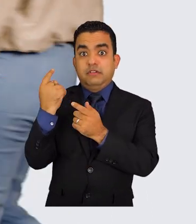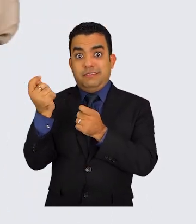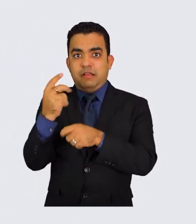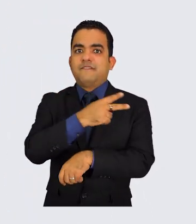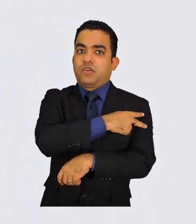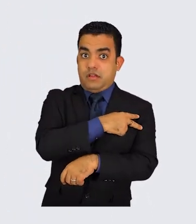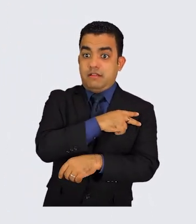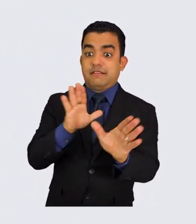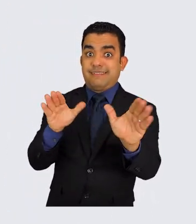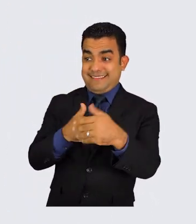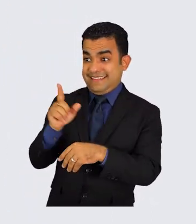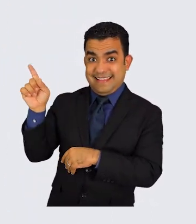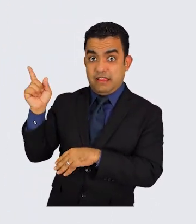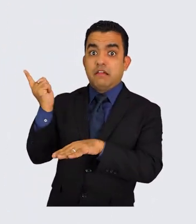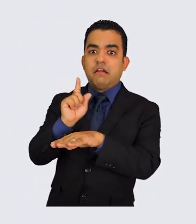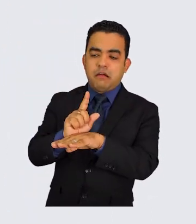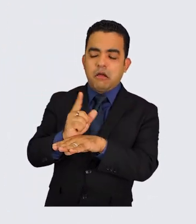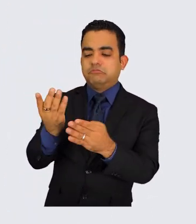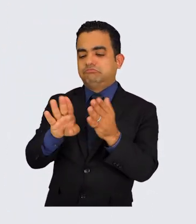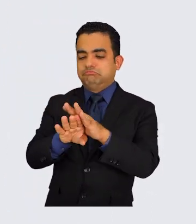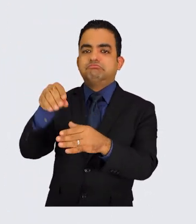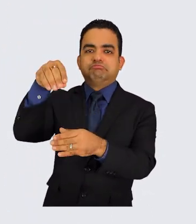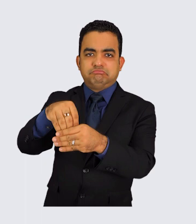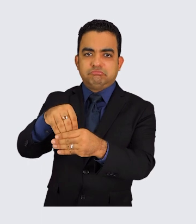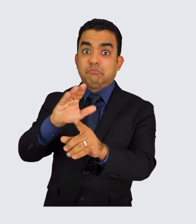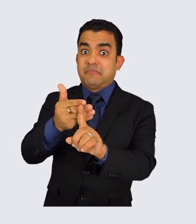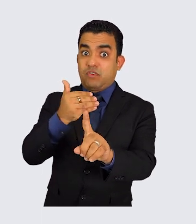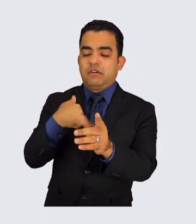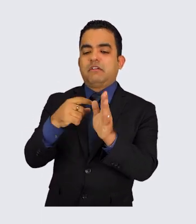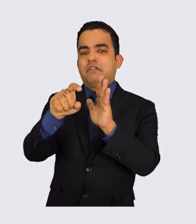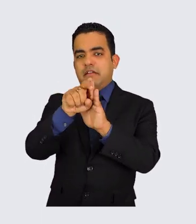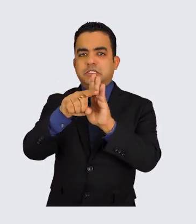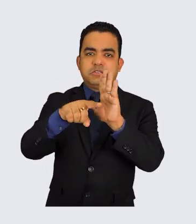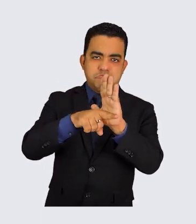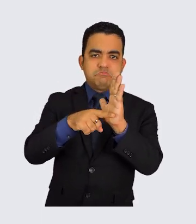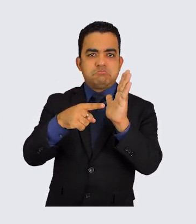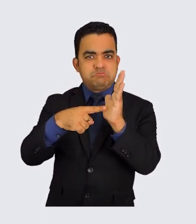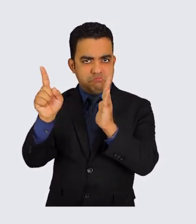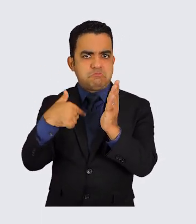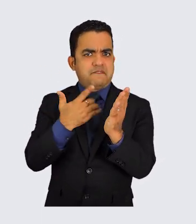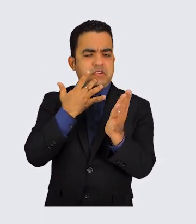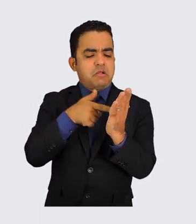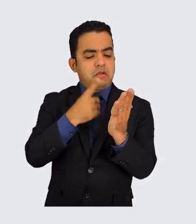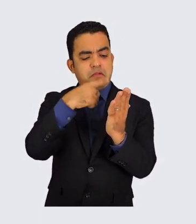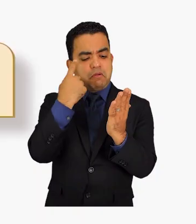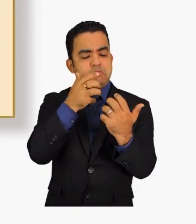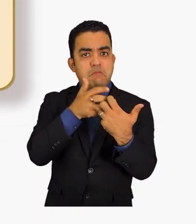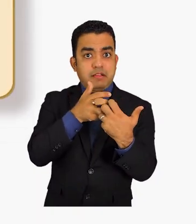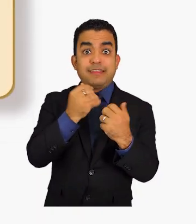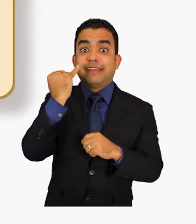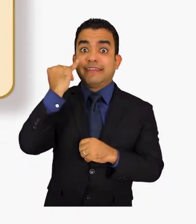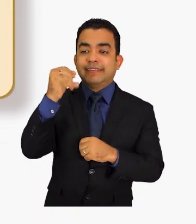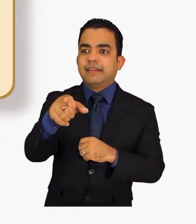vocalía. Cuando llegues al podio de votación, marcarás con una X, raya o cruz sobre la imagen de tus candidaturas de elección. En